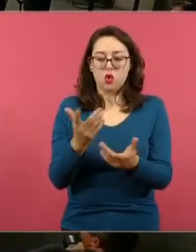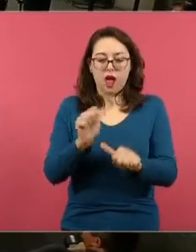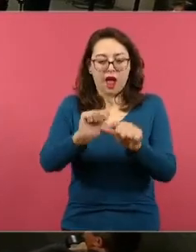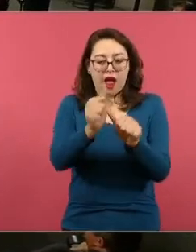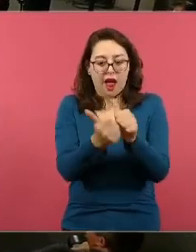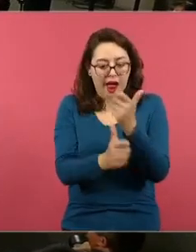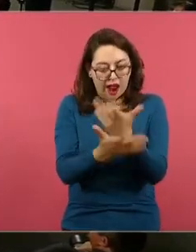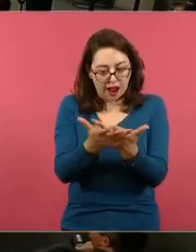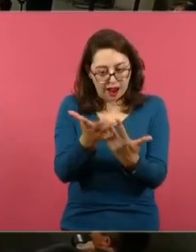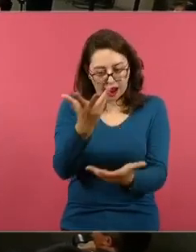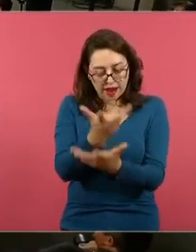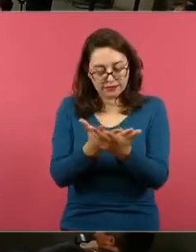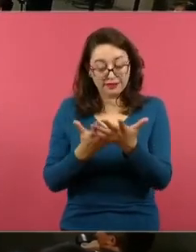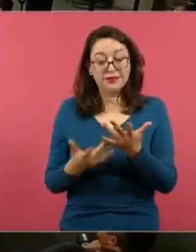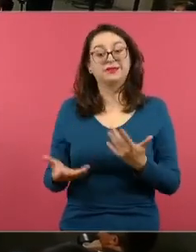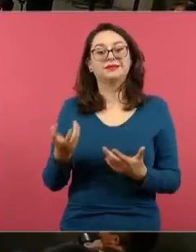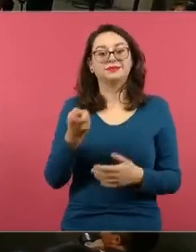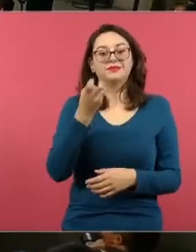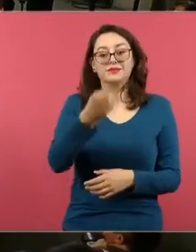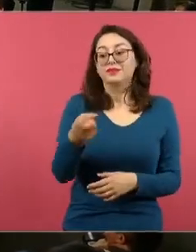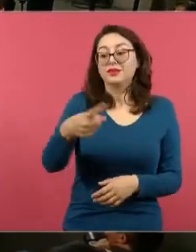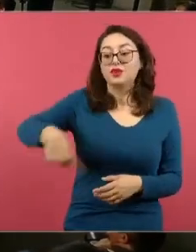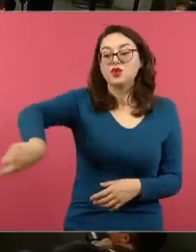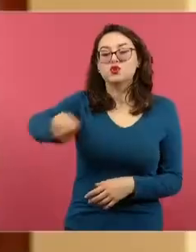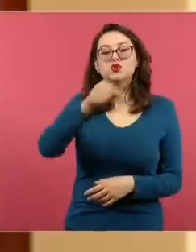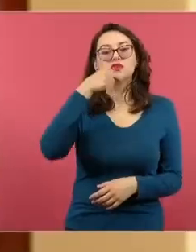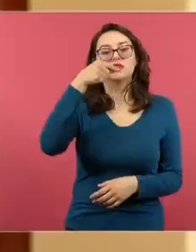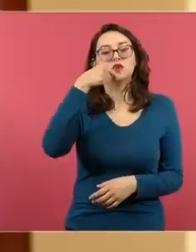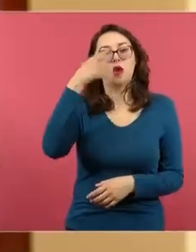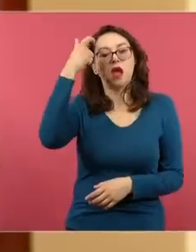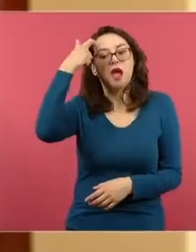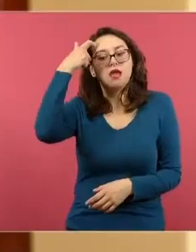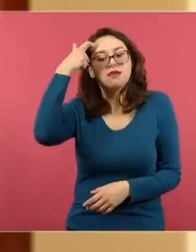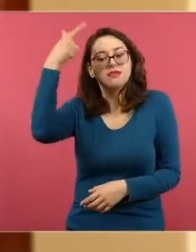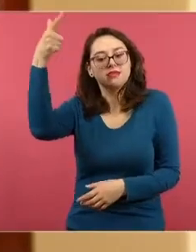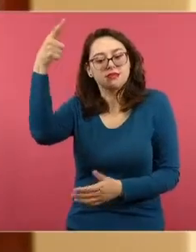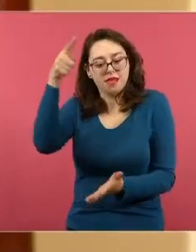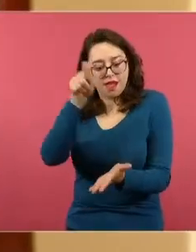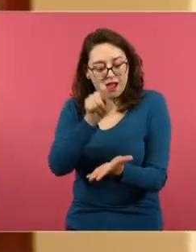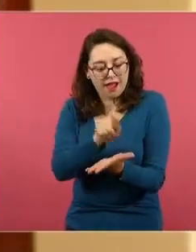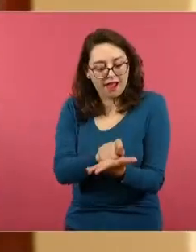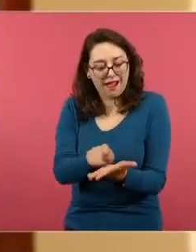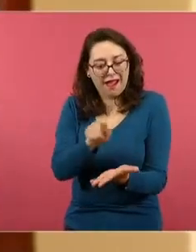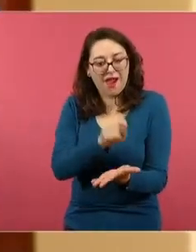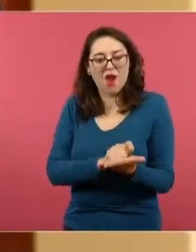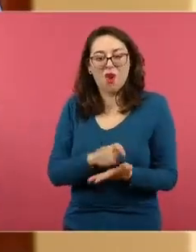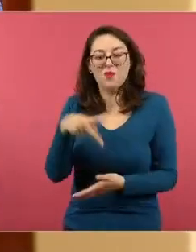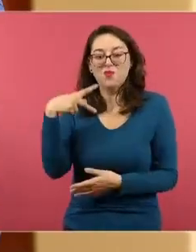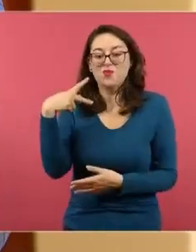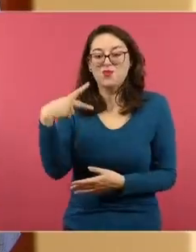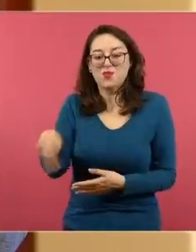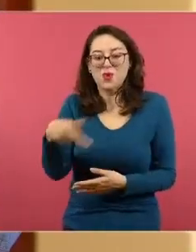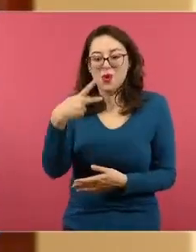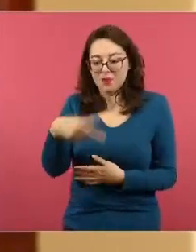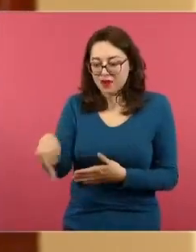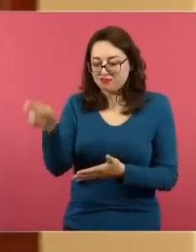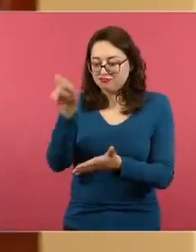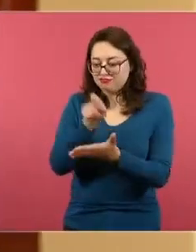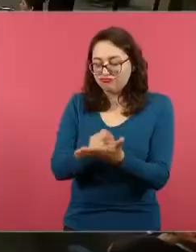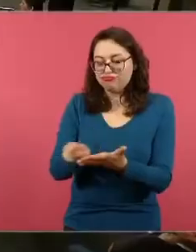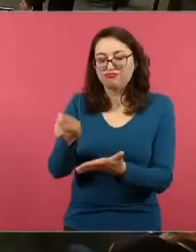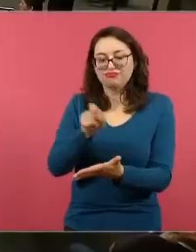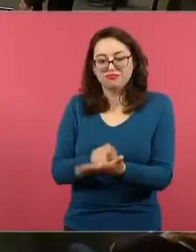que ellos vayan construyendo aquello que van comprendiendo y demás, pero que se va sistematizando.